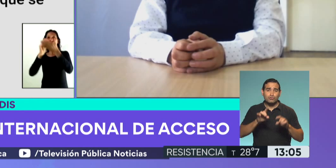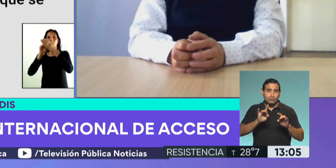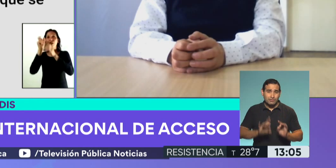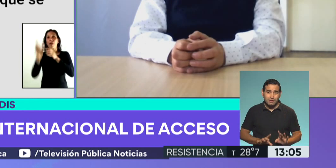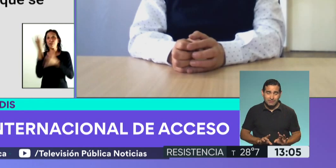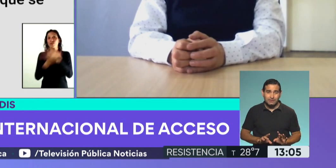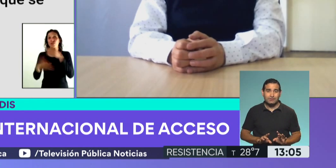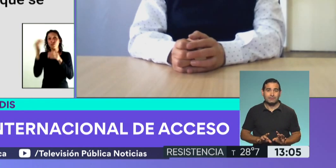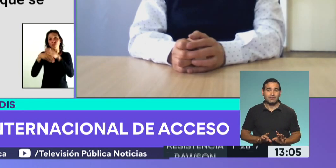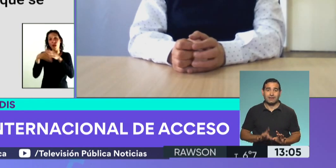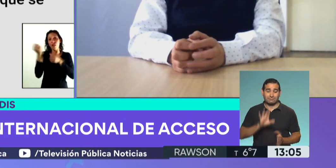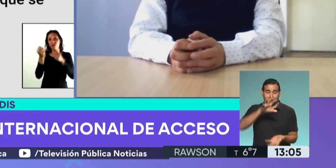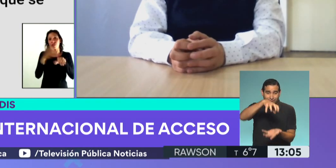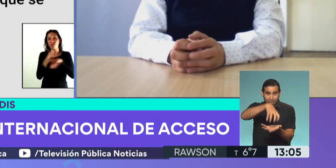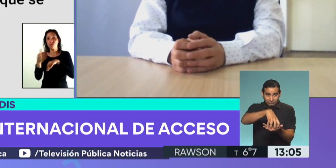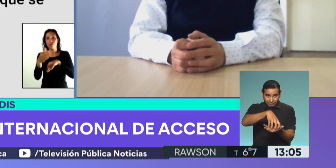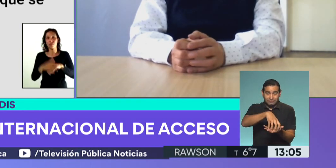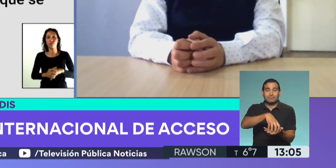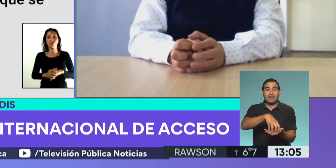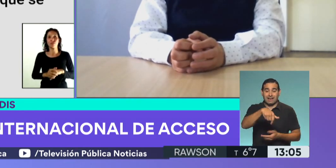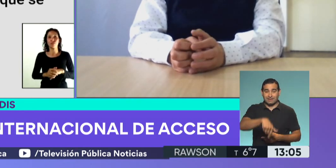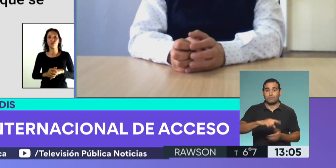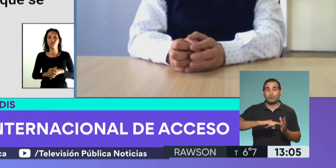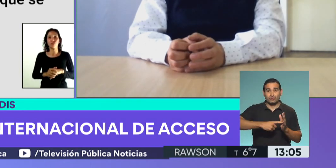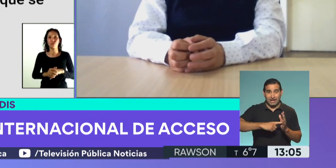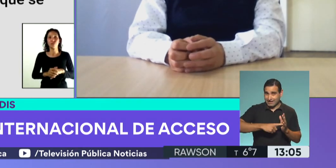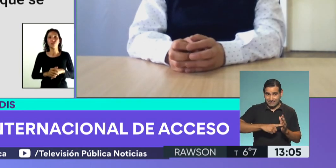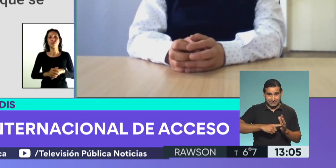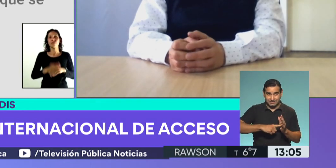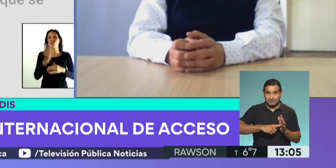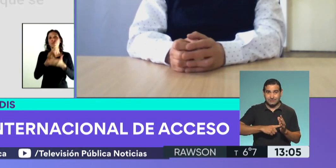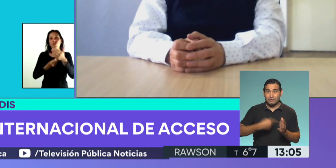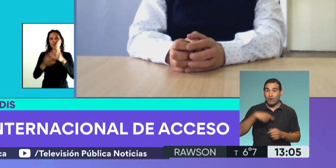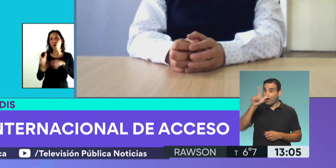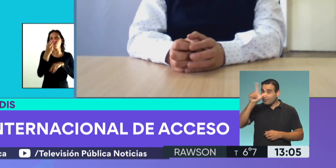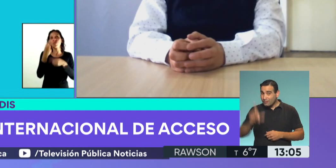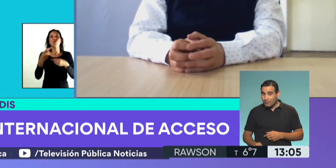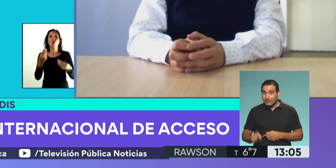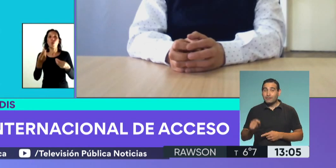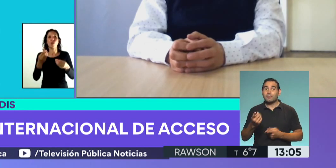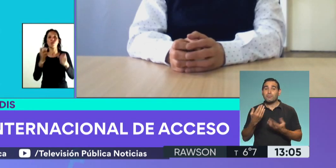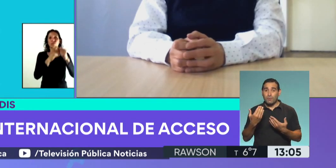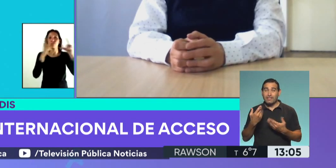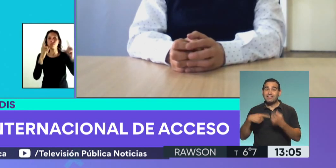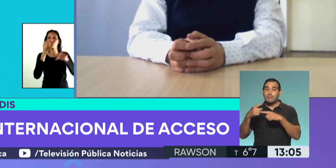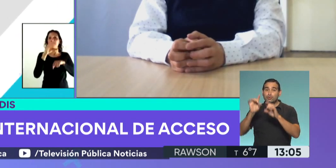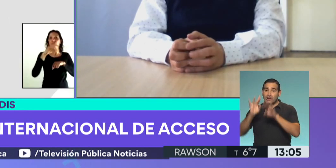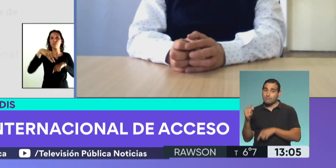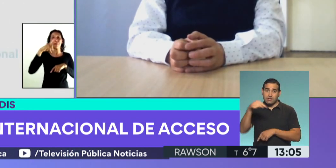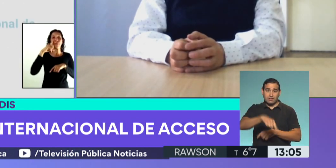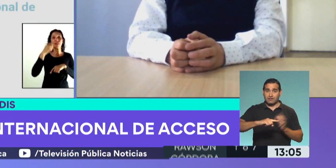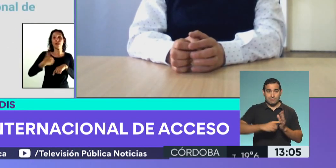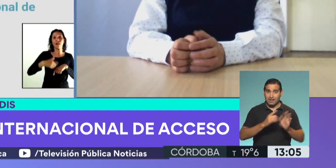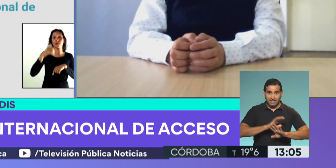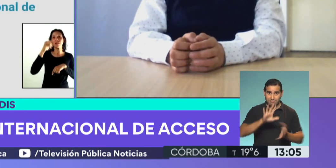en esta sede nuestra de la agencia aquí en la Ciudad de Buenos Aires. Es decir, de todo el país se podía hacer exclusivamente en este lugar.